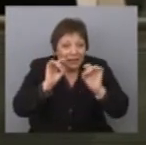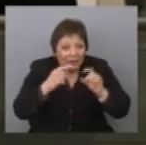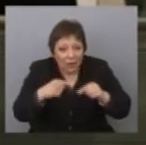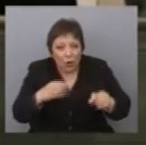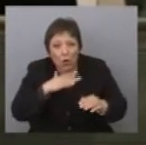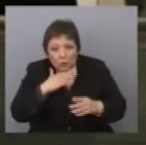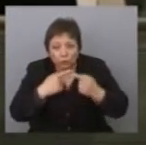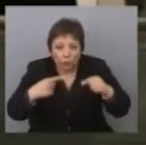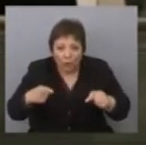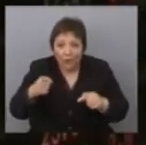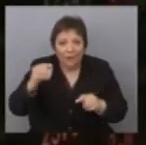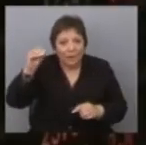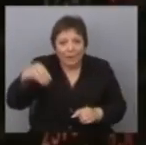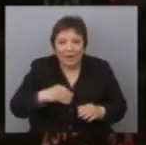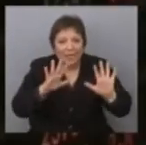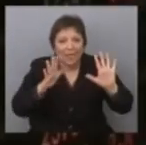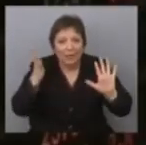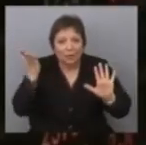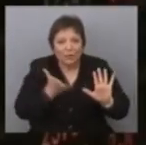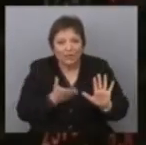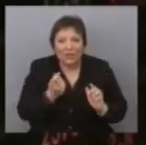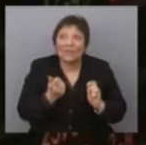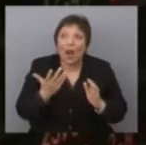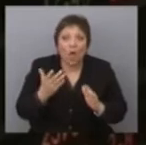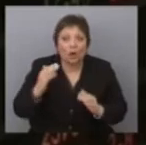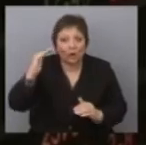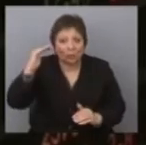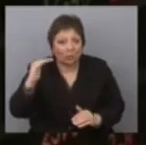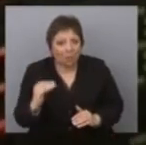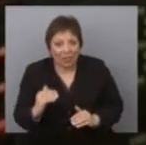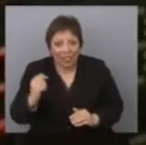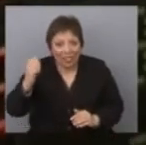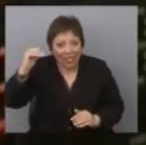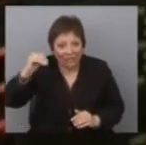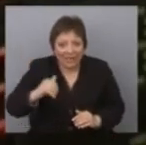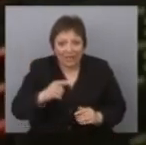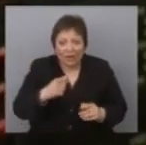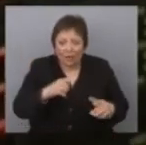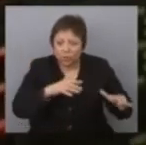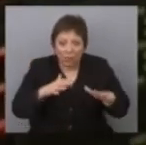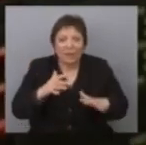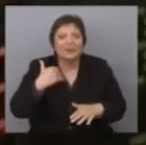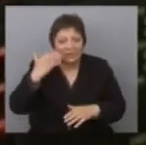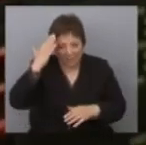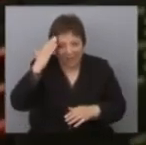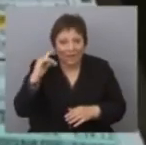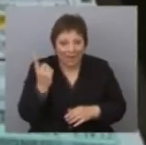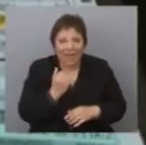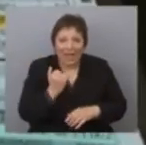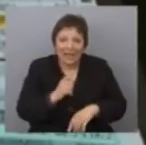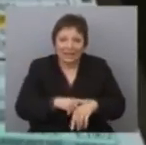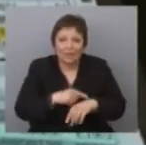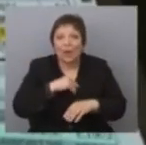en su cúpula, perdían más de un 10% de su valor. La sacudida no fue imprevista, ya que los mercados llevaban tiempo